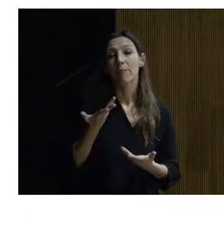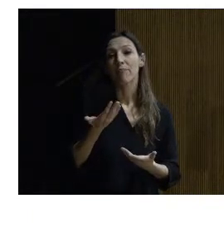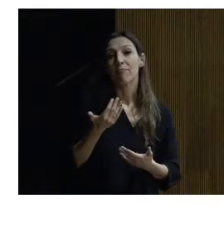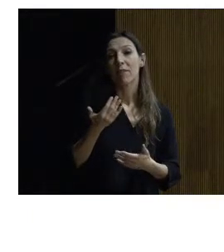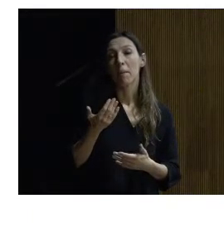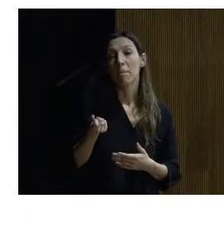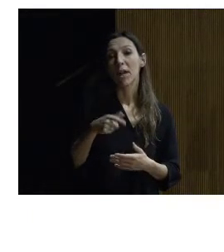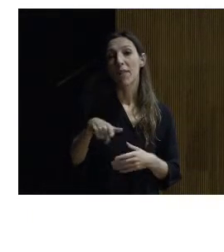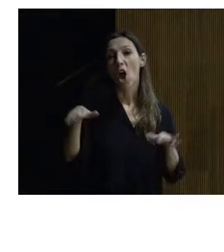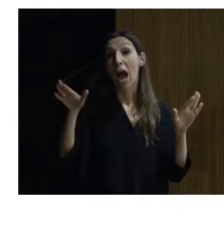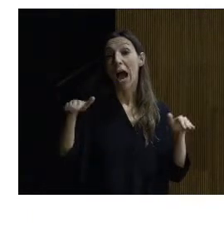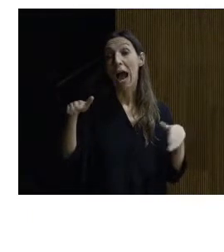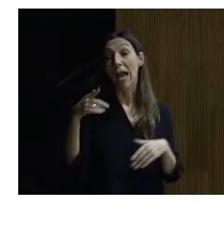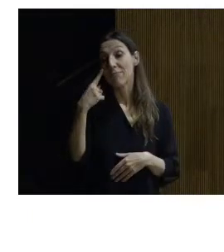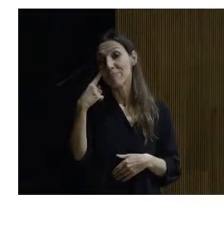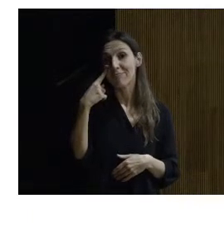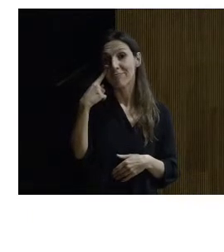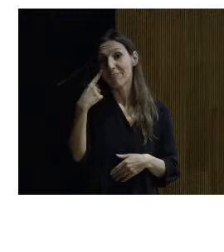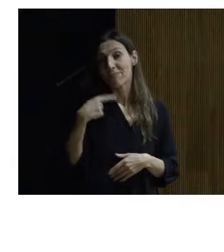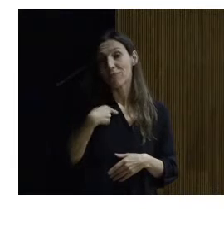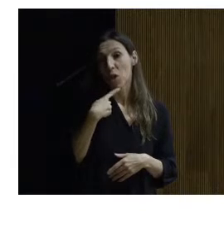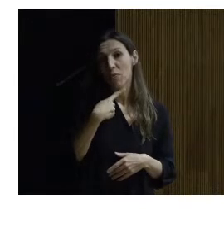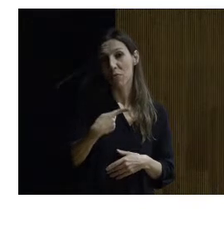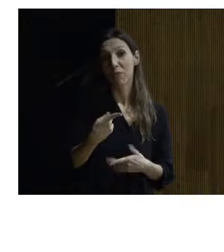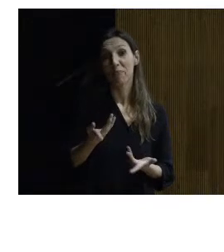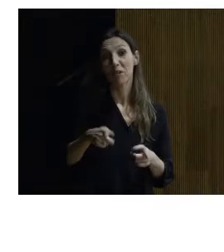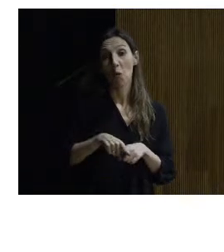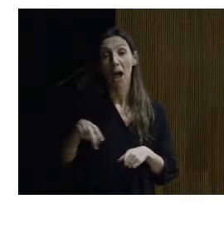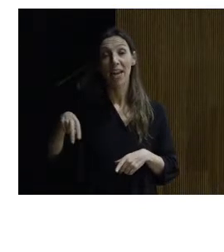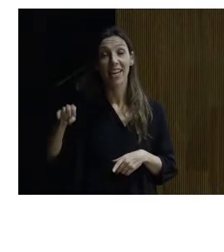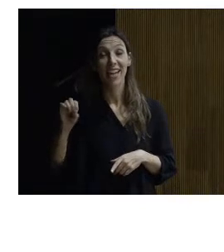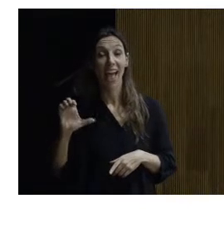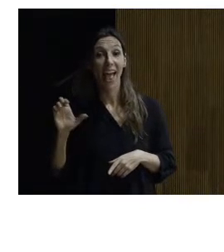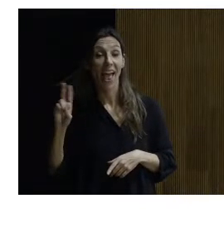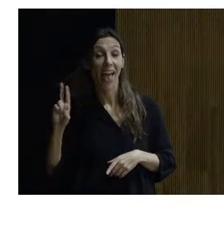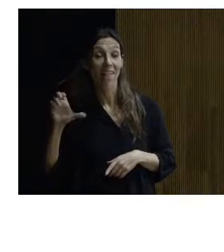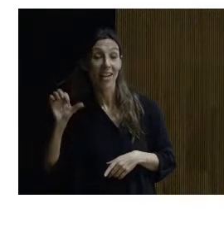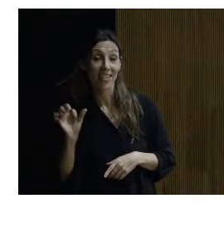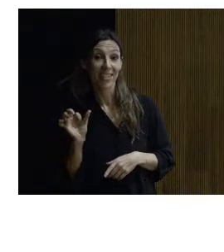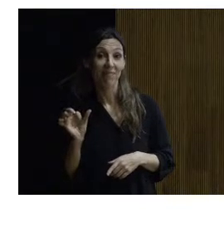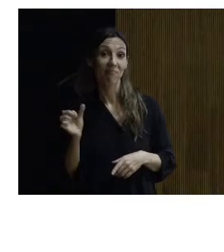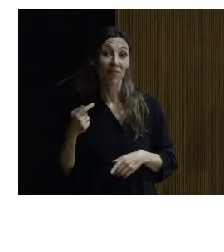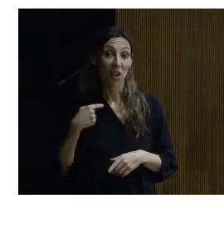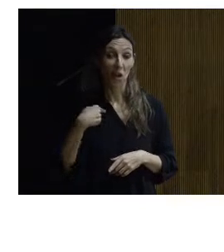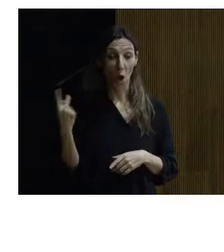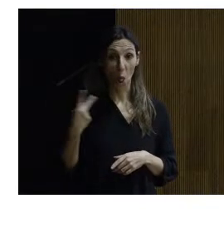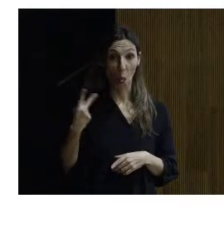y yo decía mira pues Nieves y yo nos podemos identificar con esa imagen que estamos ahí cuchicheando a los arquitectos cuando